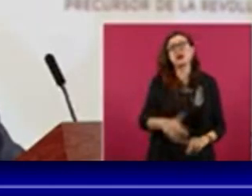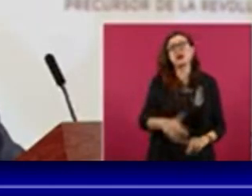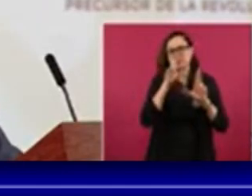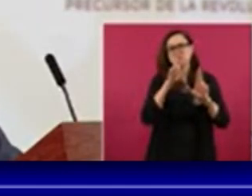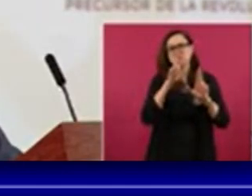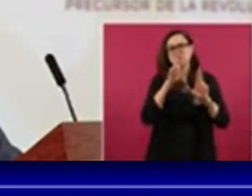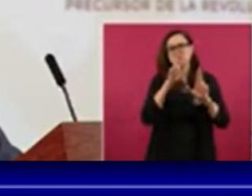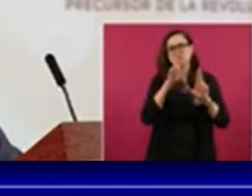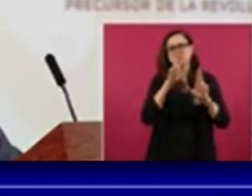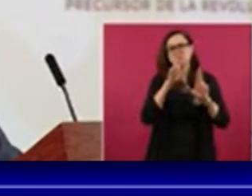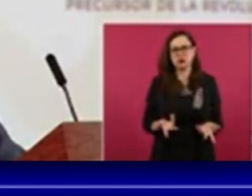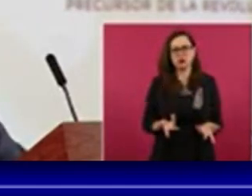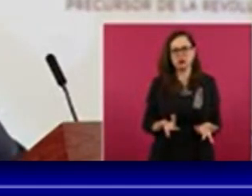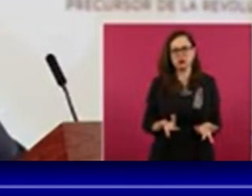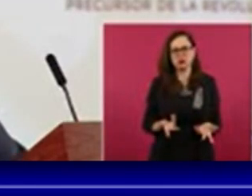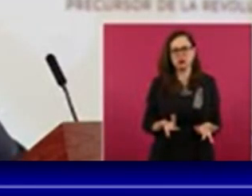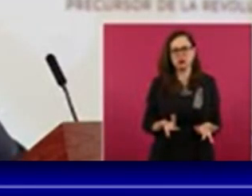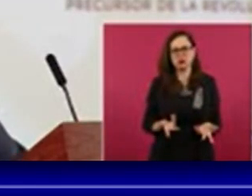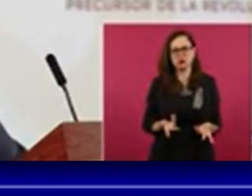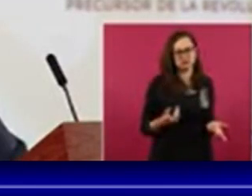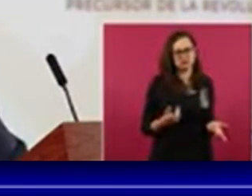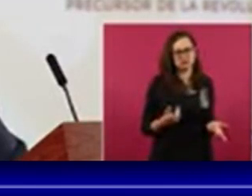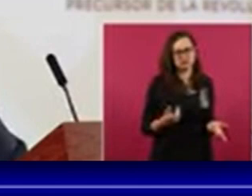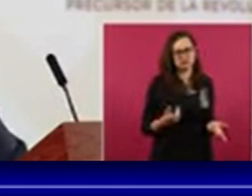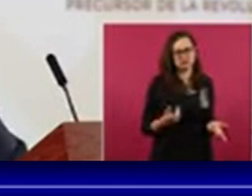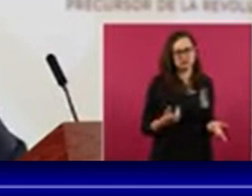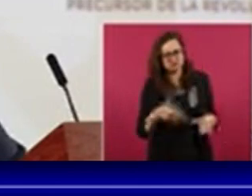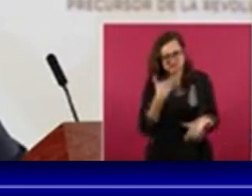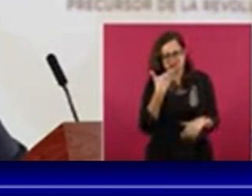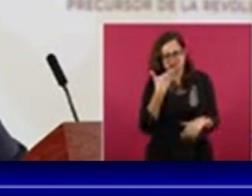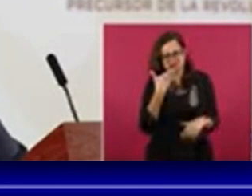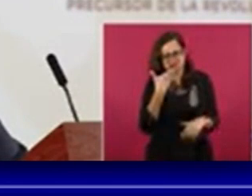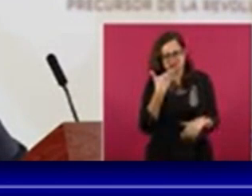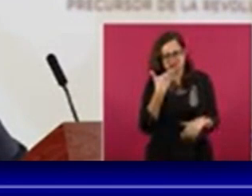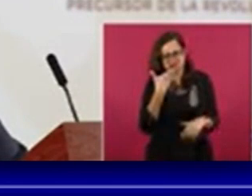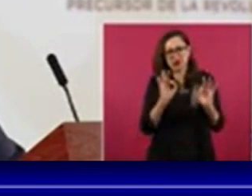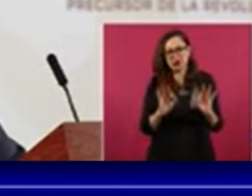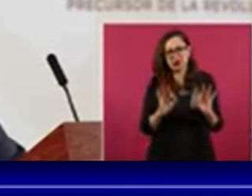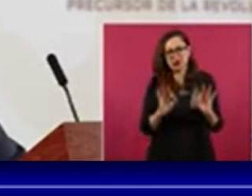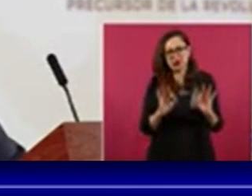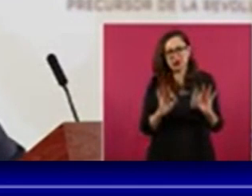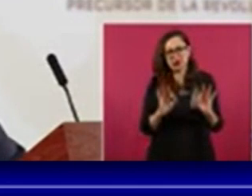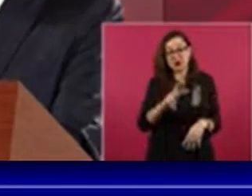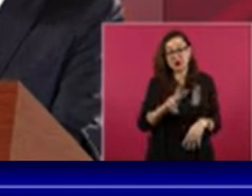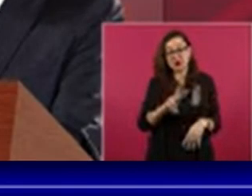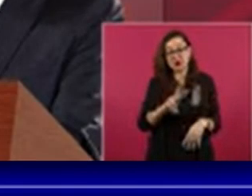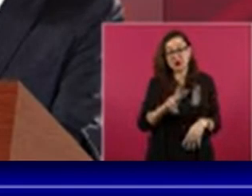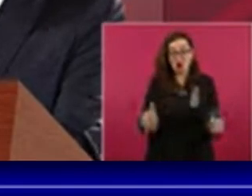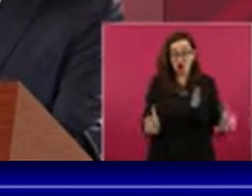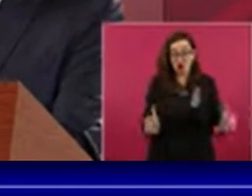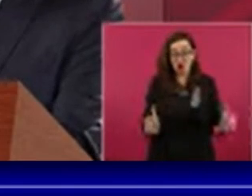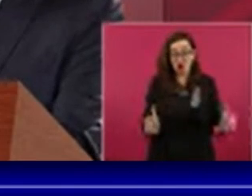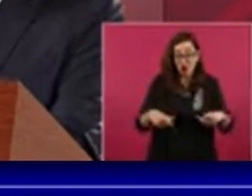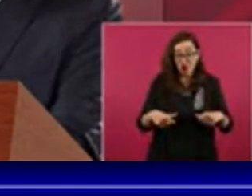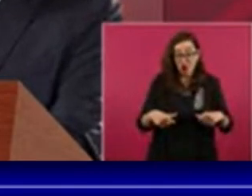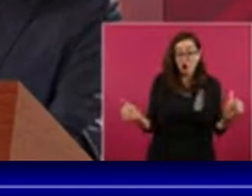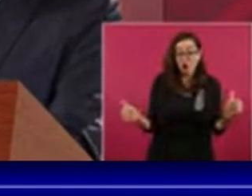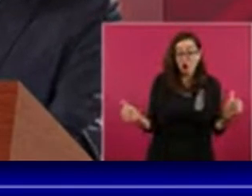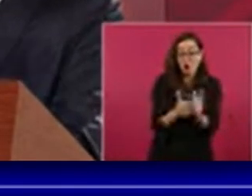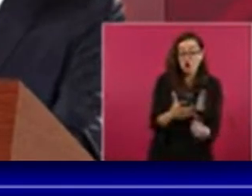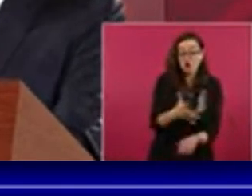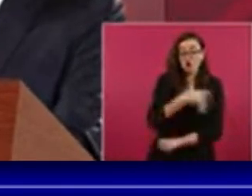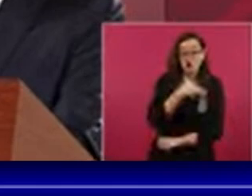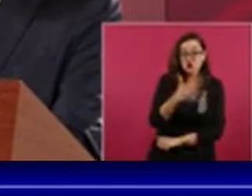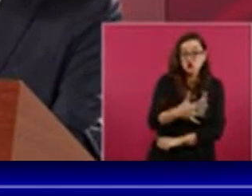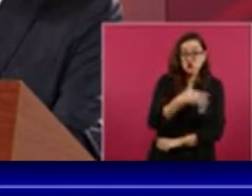información que debes de conocer. En conferencia de prensa se le pregunta al presidente AMLO